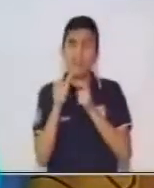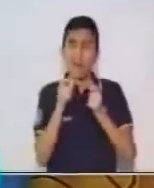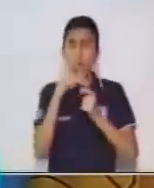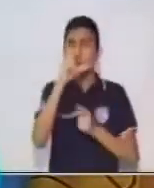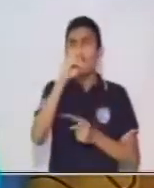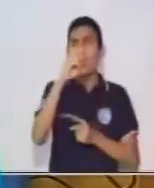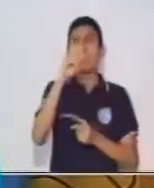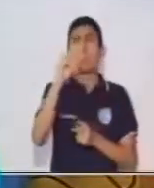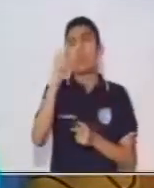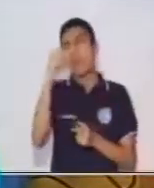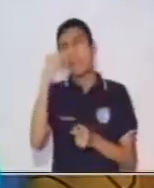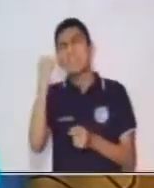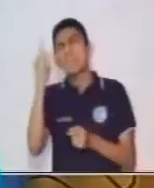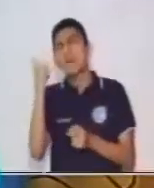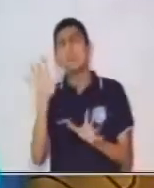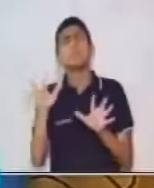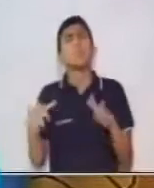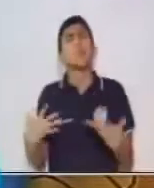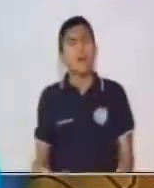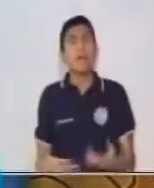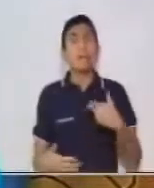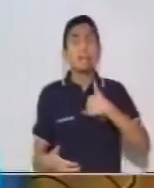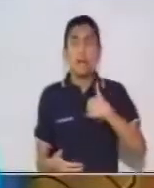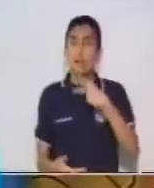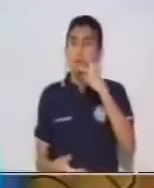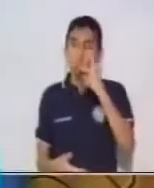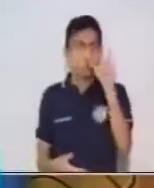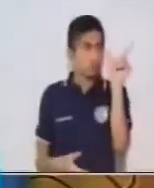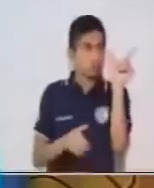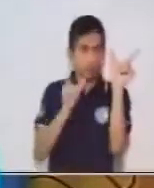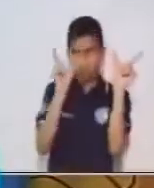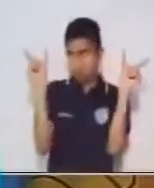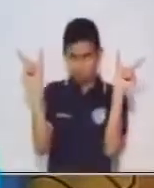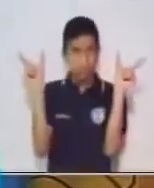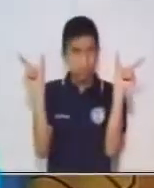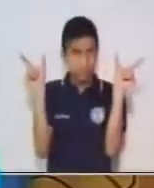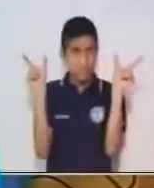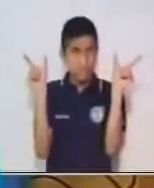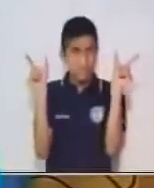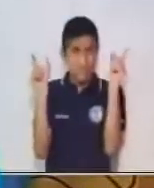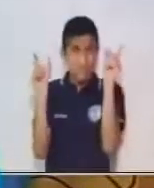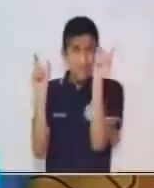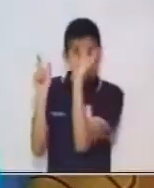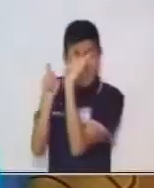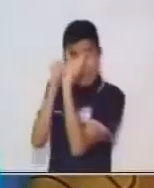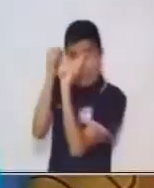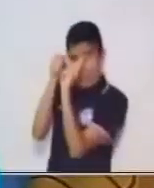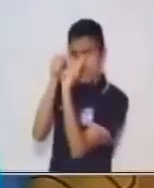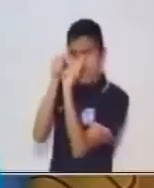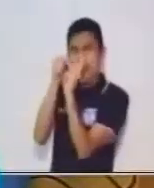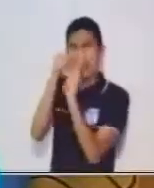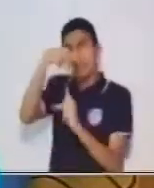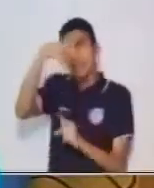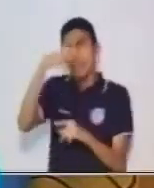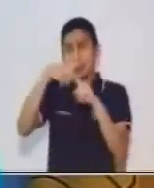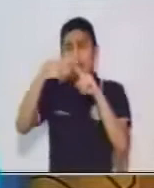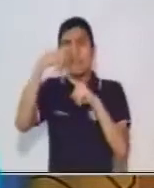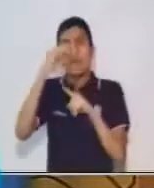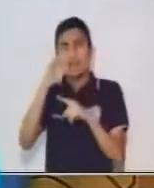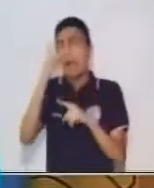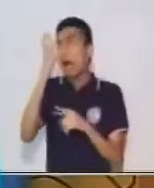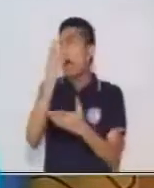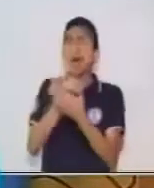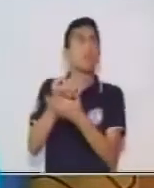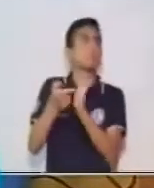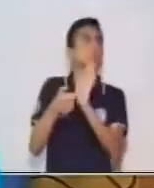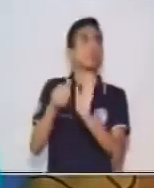proposiciones incluidas y es coordinada por este nexo que es Y. Y así es entonces como nosotros podemos evidenciar